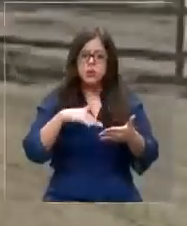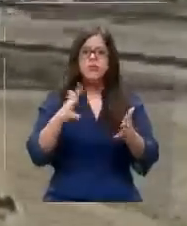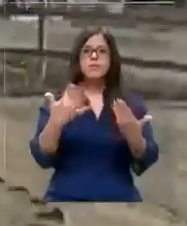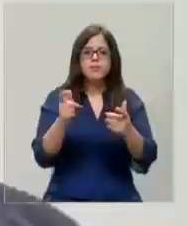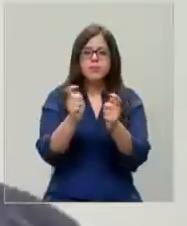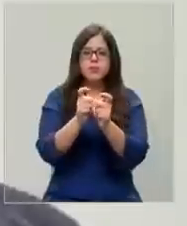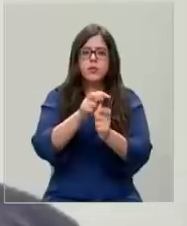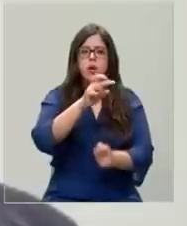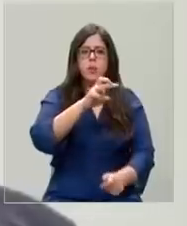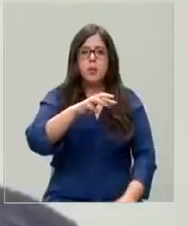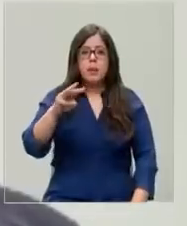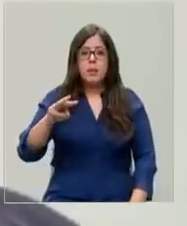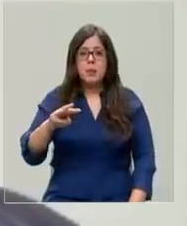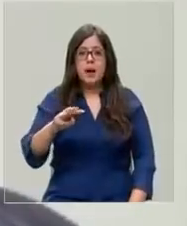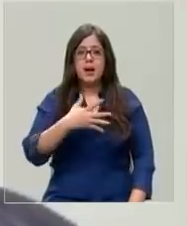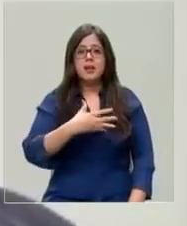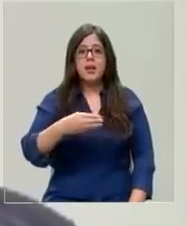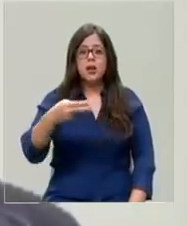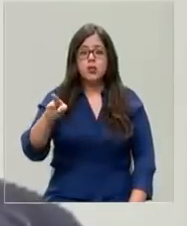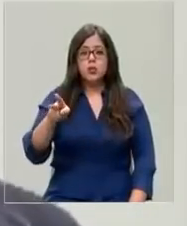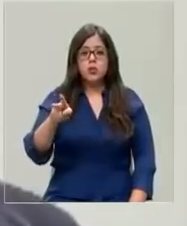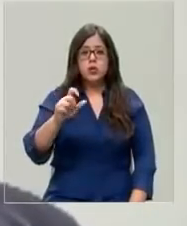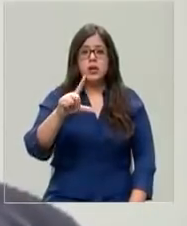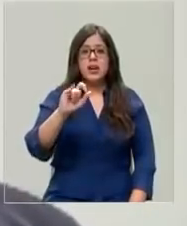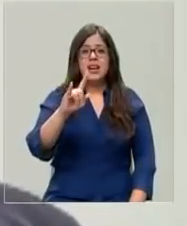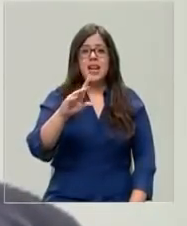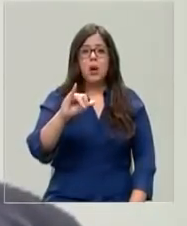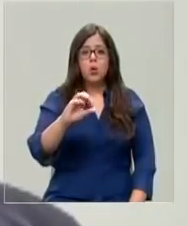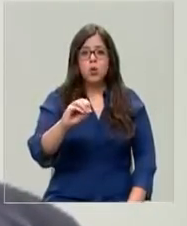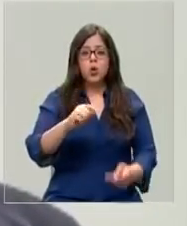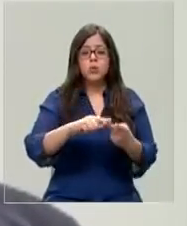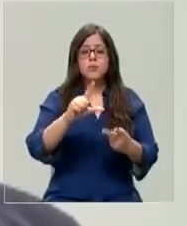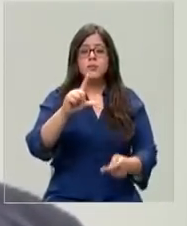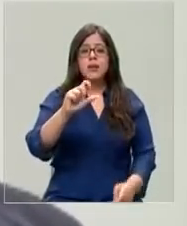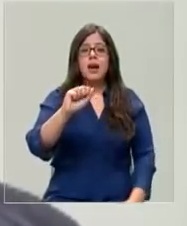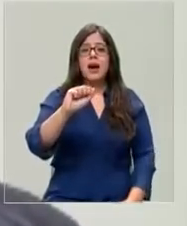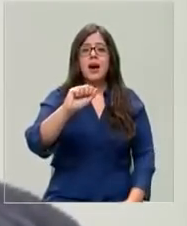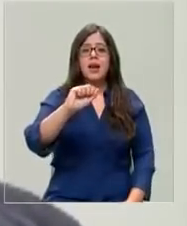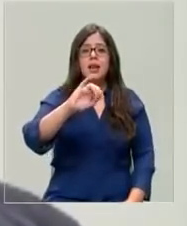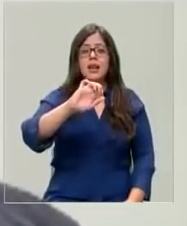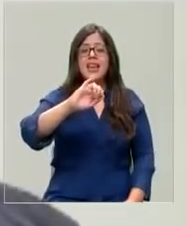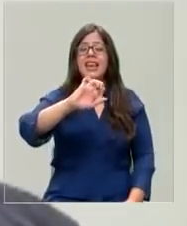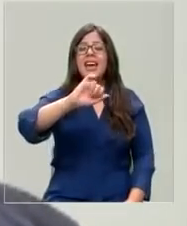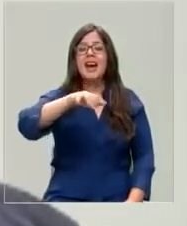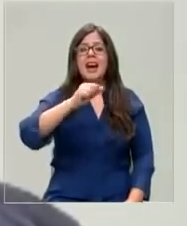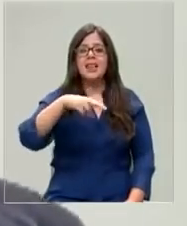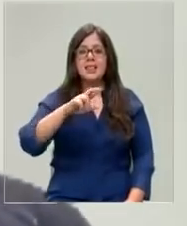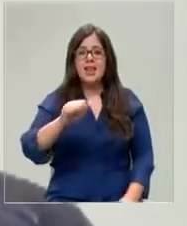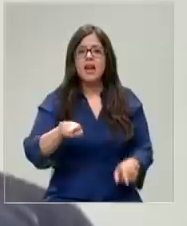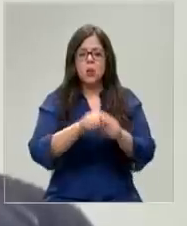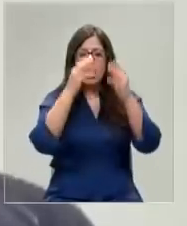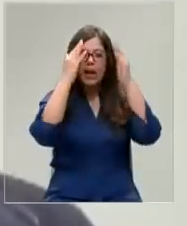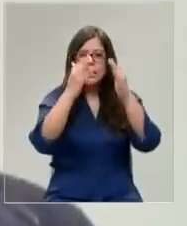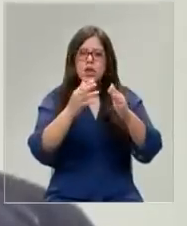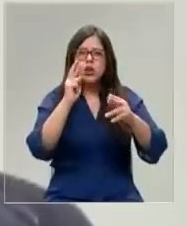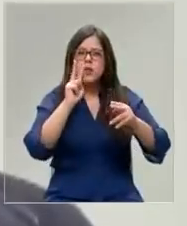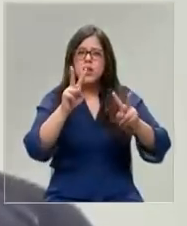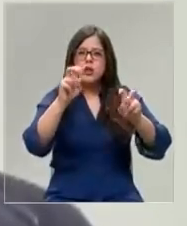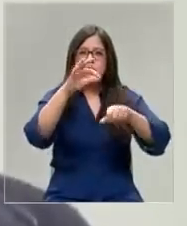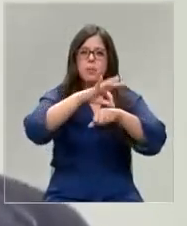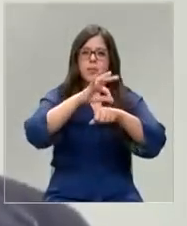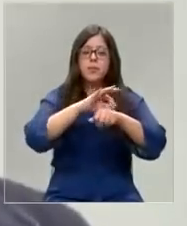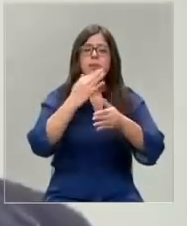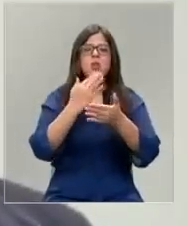contacto con los padres del menor, con don Claudio y doña Alejandra, para brindarle el apoyo necesario y estar al tanto de la evolución médica. El evento